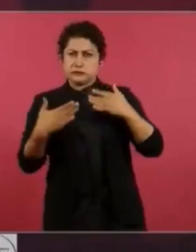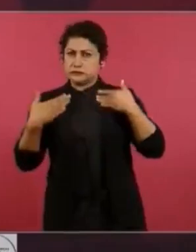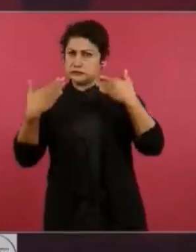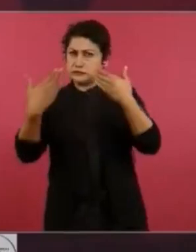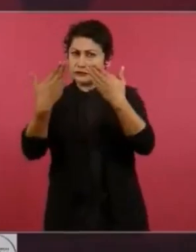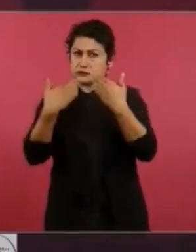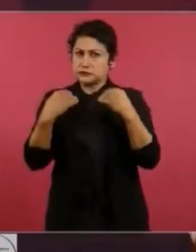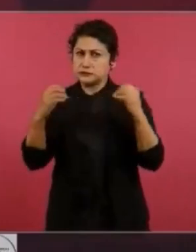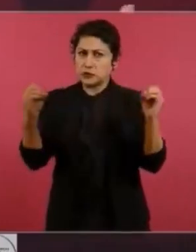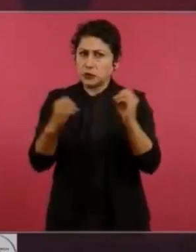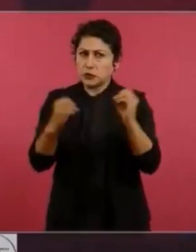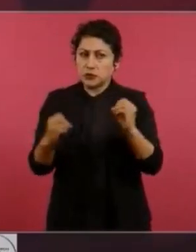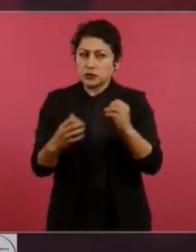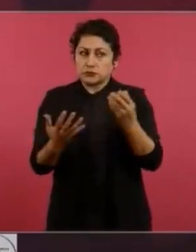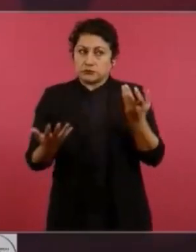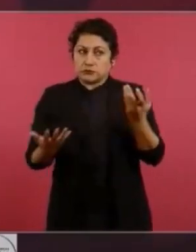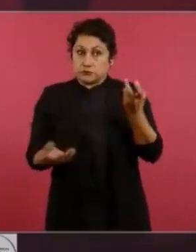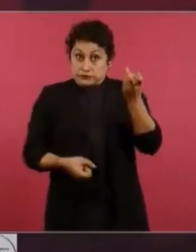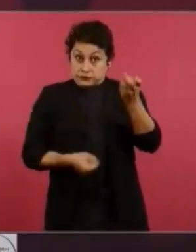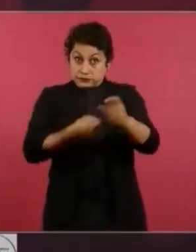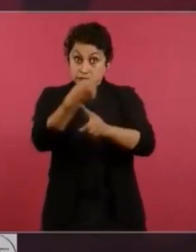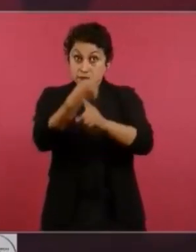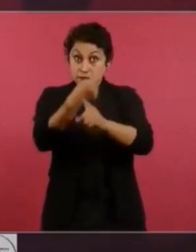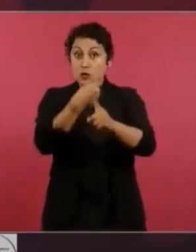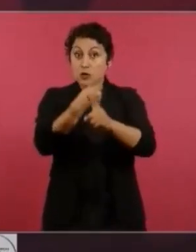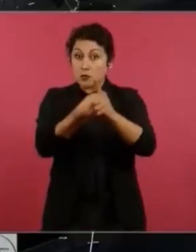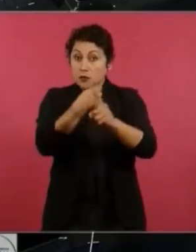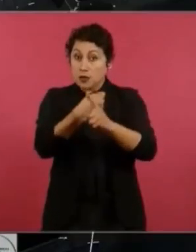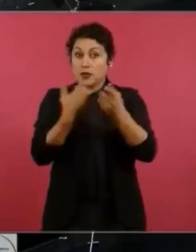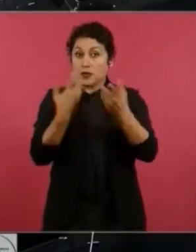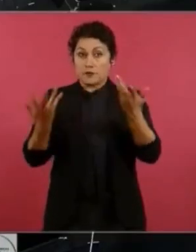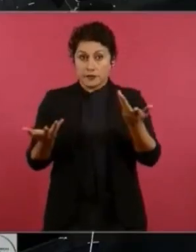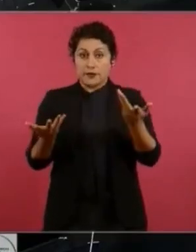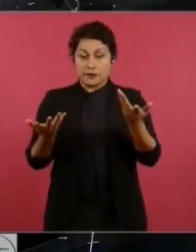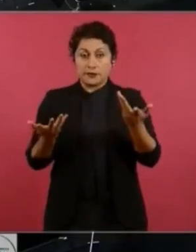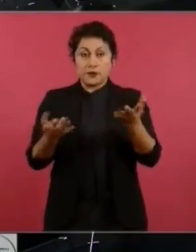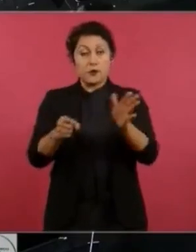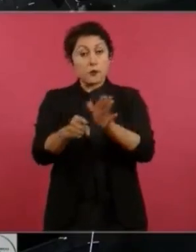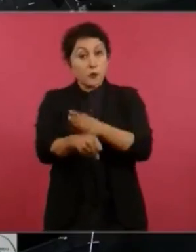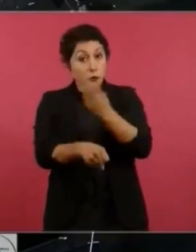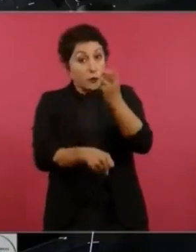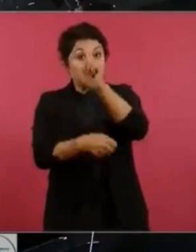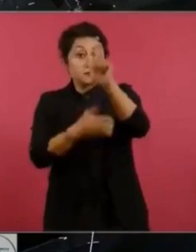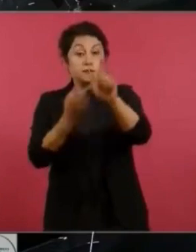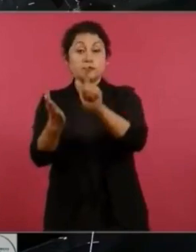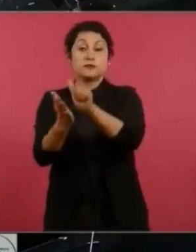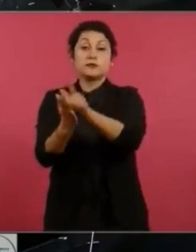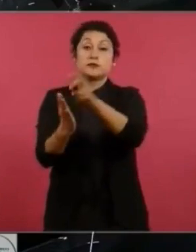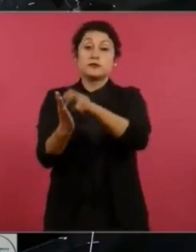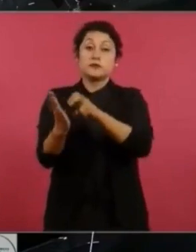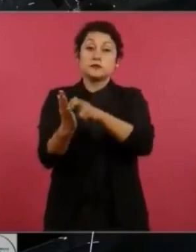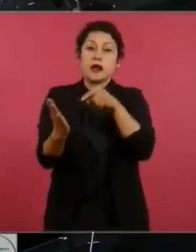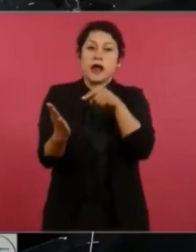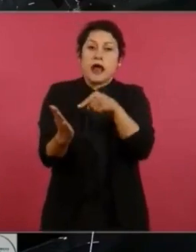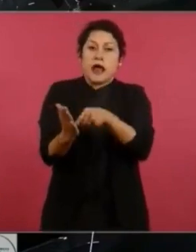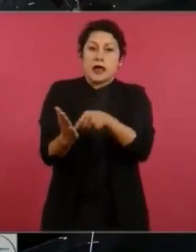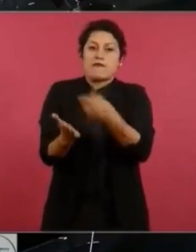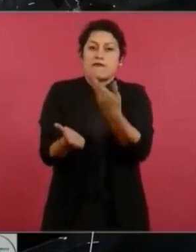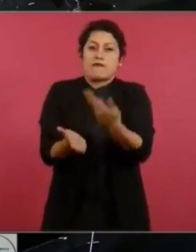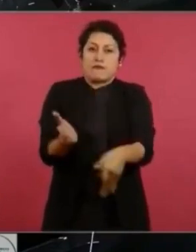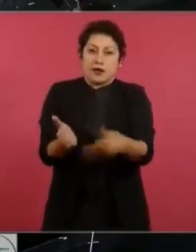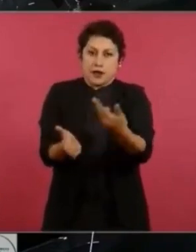Y sí es importante la reforma y hacerla sin